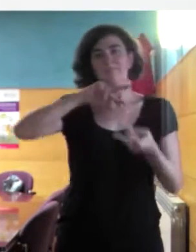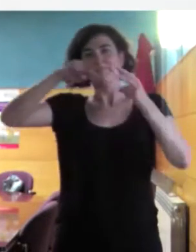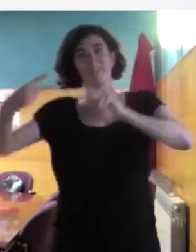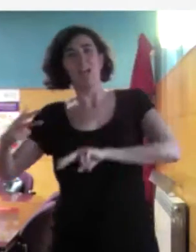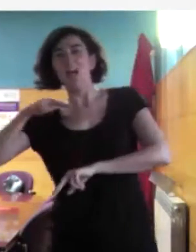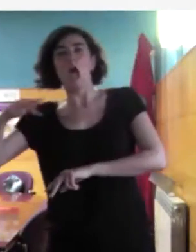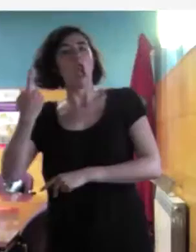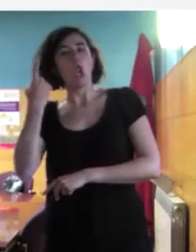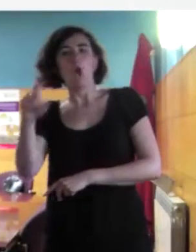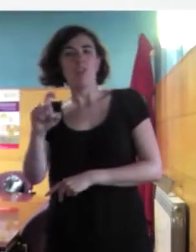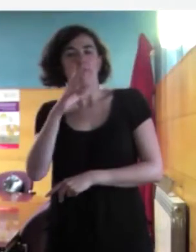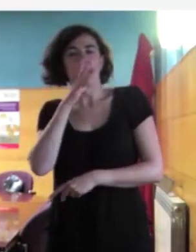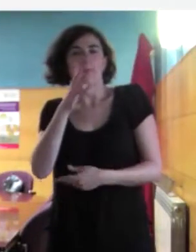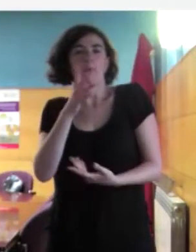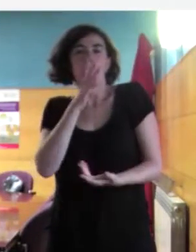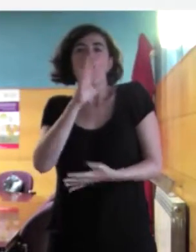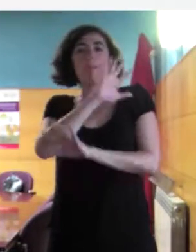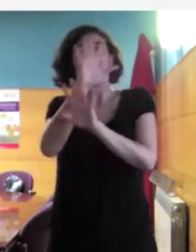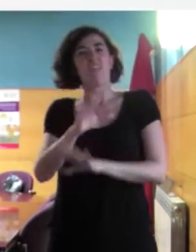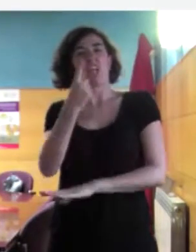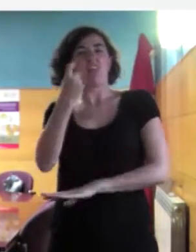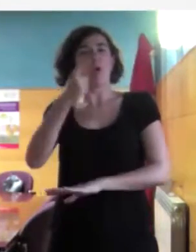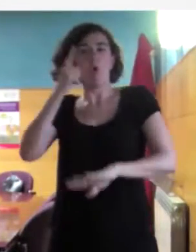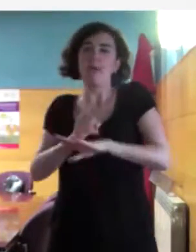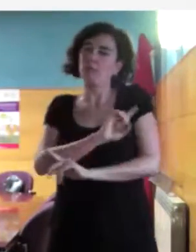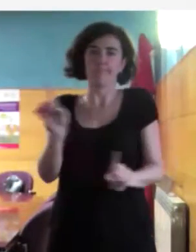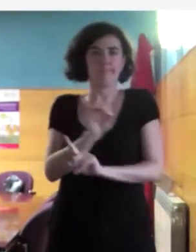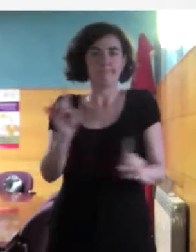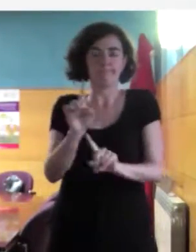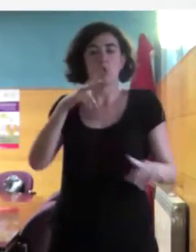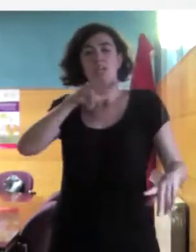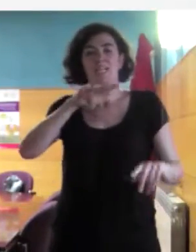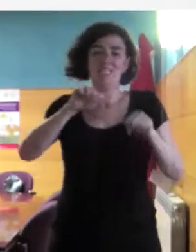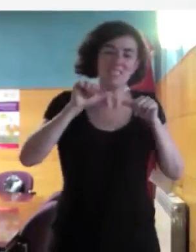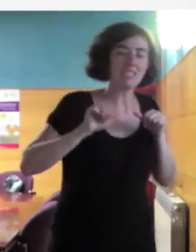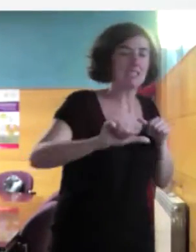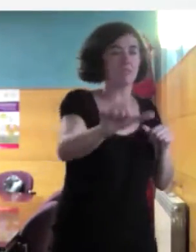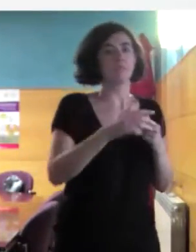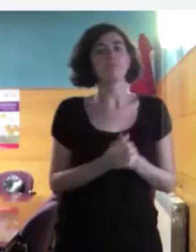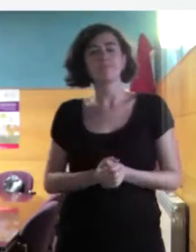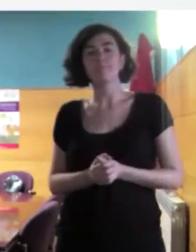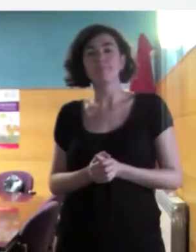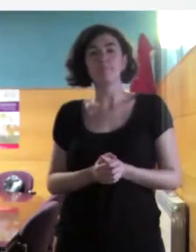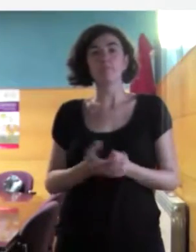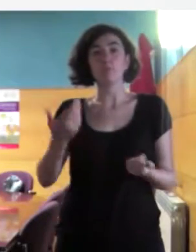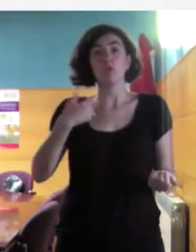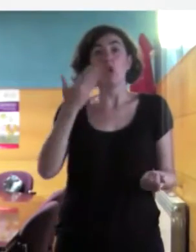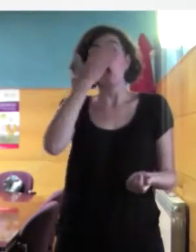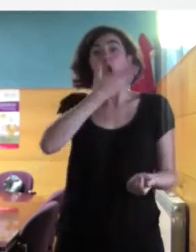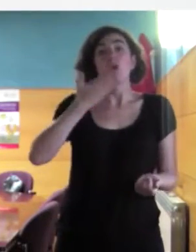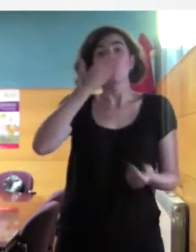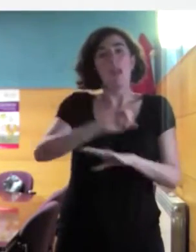Y entonces, pues continúo diciendo que este es el encargo que me han hecho desde la Escuela de